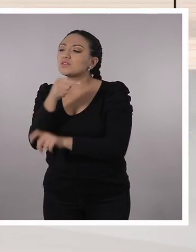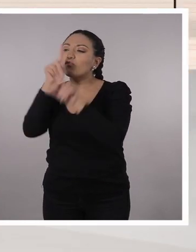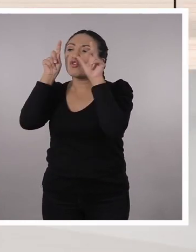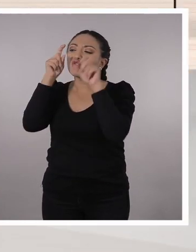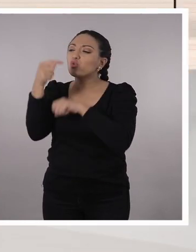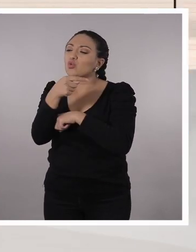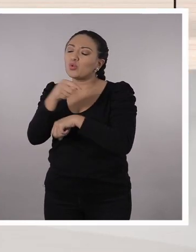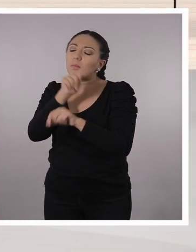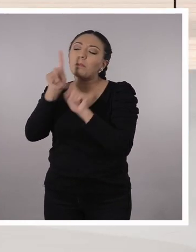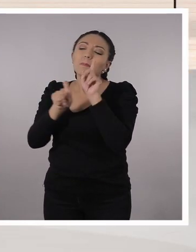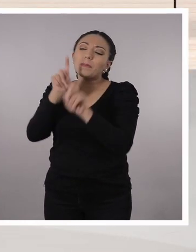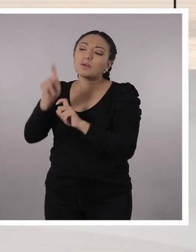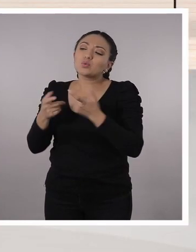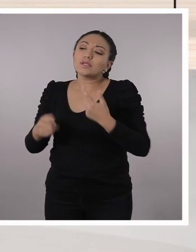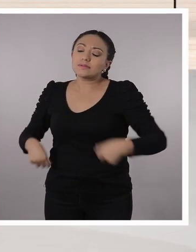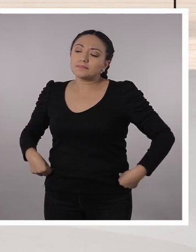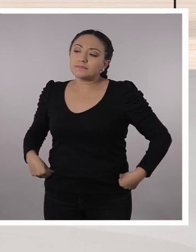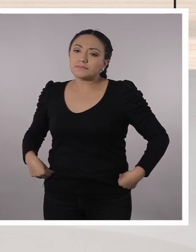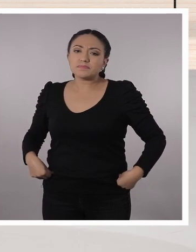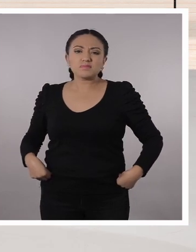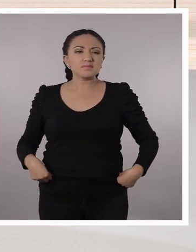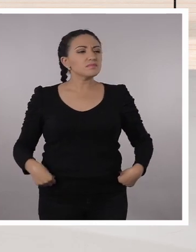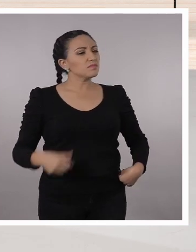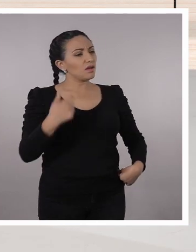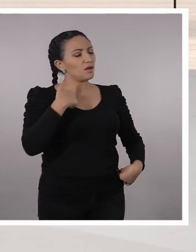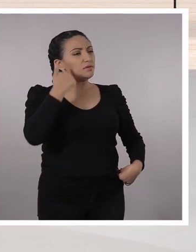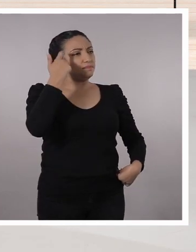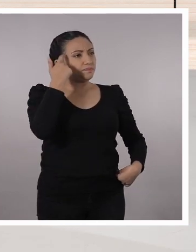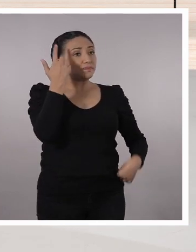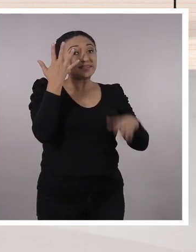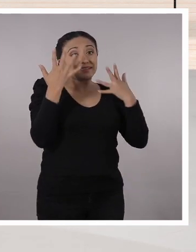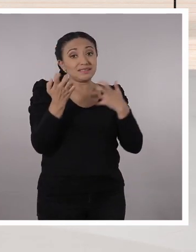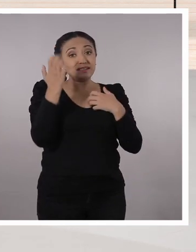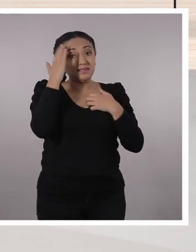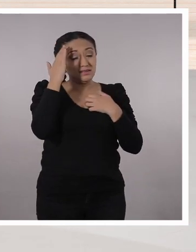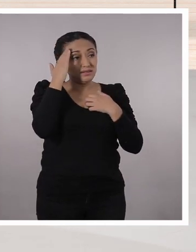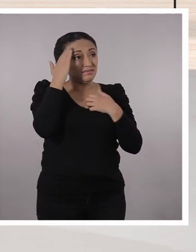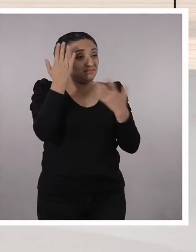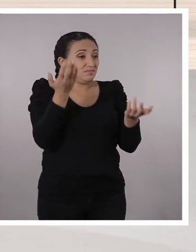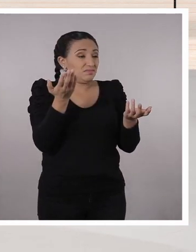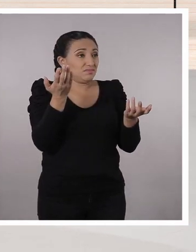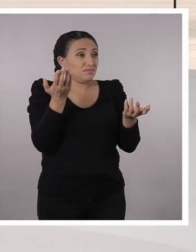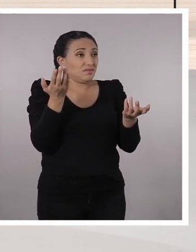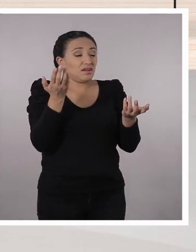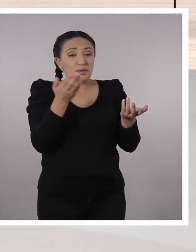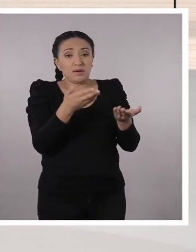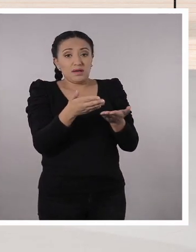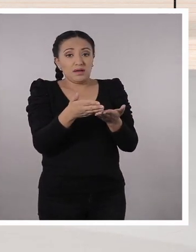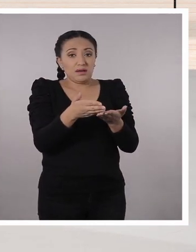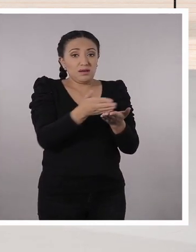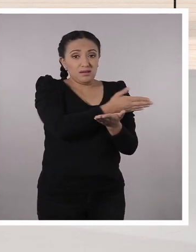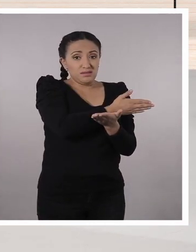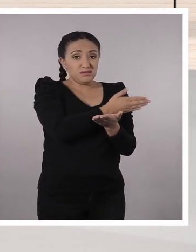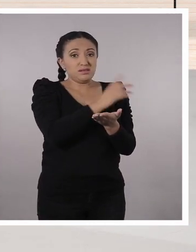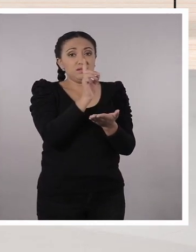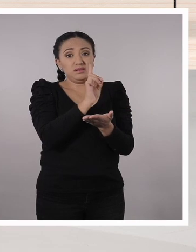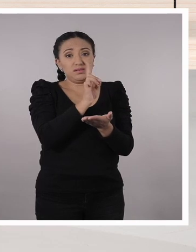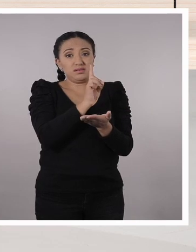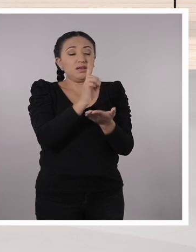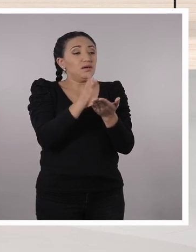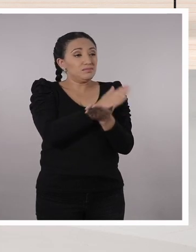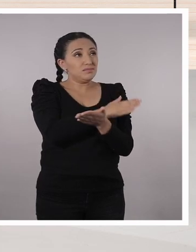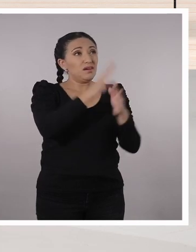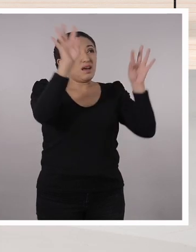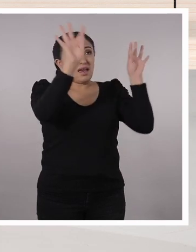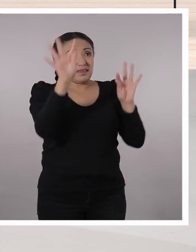preguntas te surgen a partir del análisis de la imagen? Pues a mí me gustaría mucho que dejáramos un poco las energías